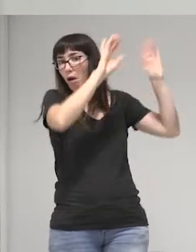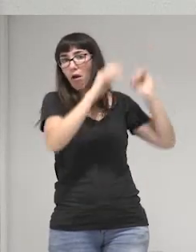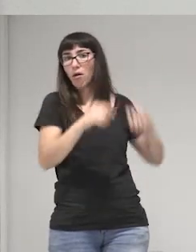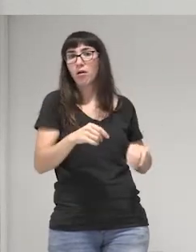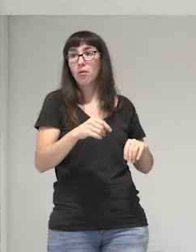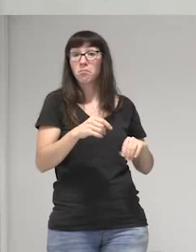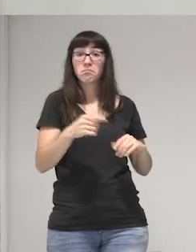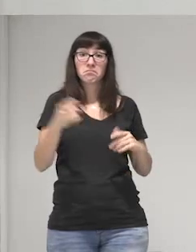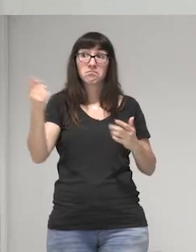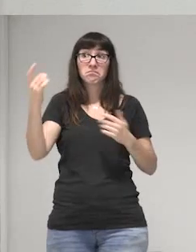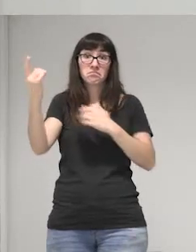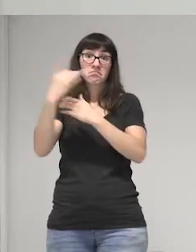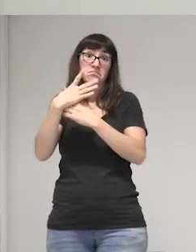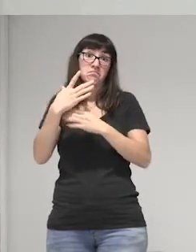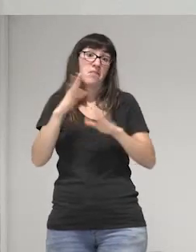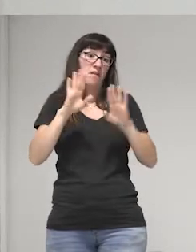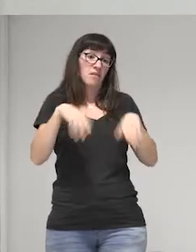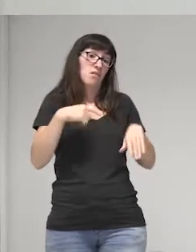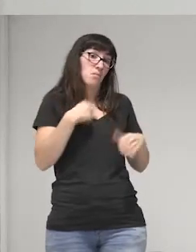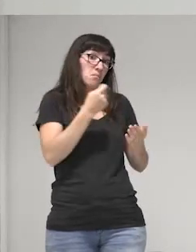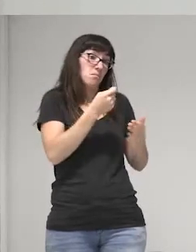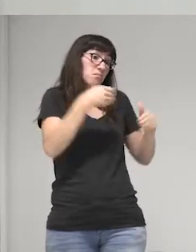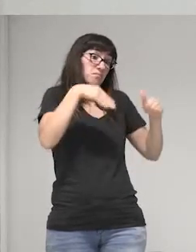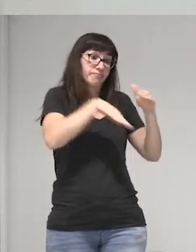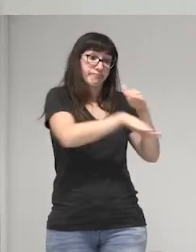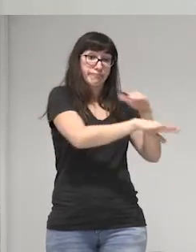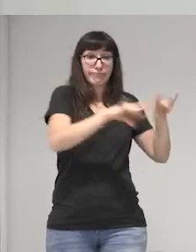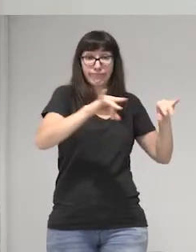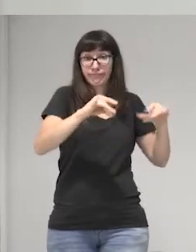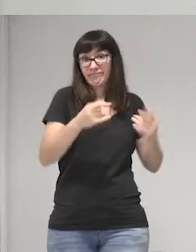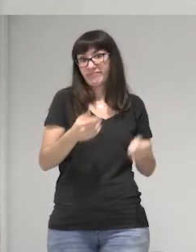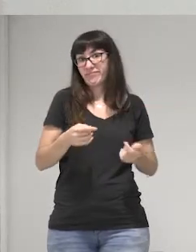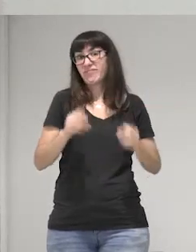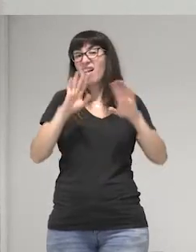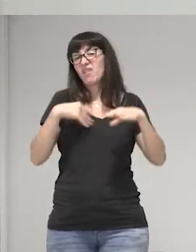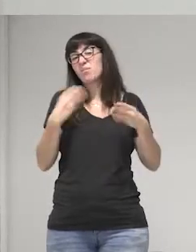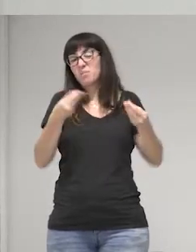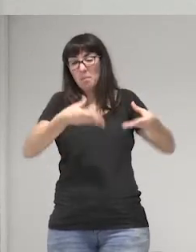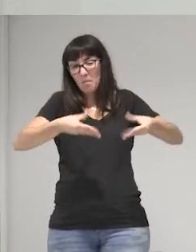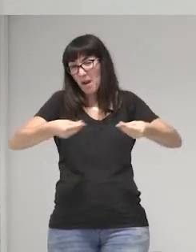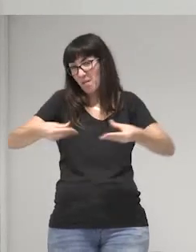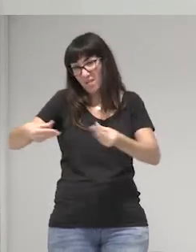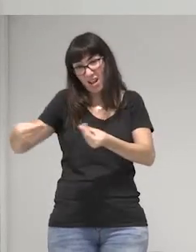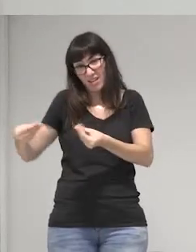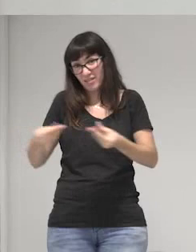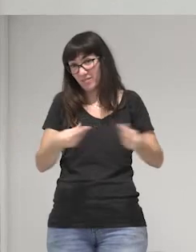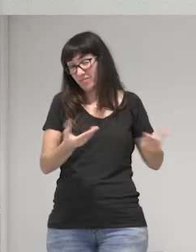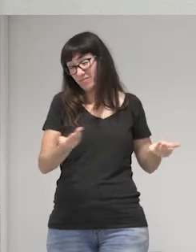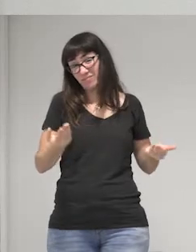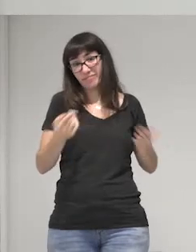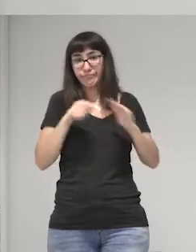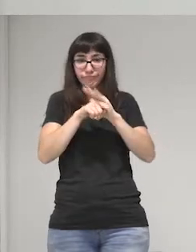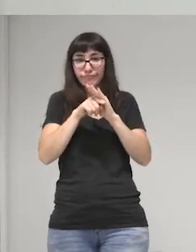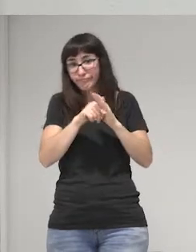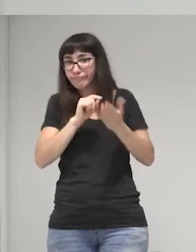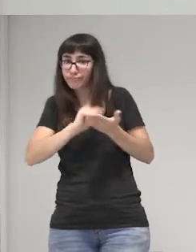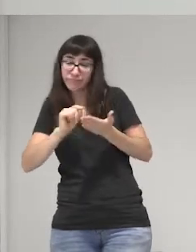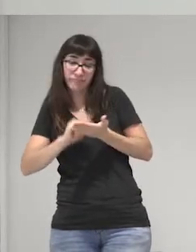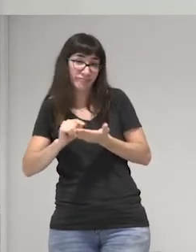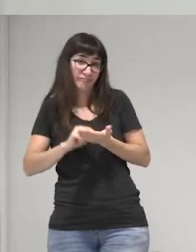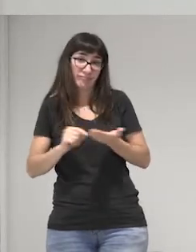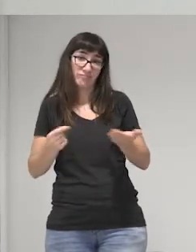dieron una carta a poder para poder enterrar todo es burocracia también verdad no creas vas y también